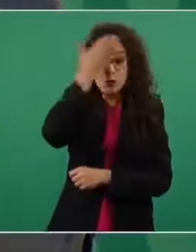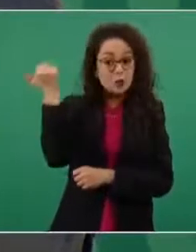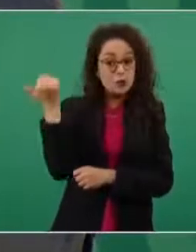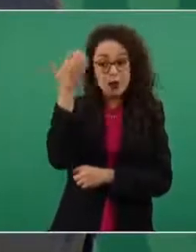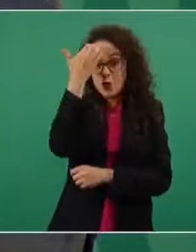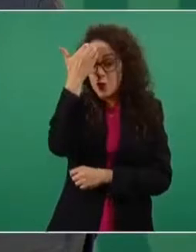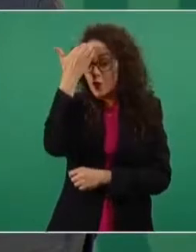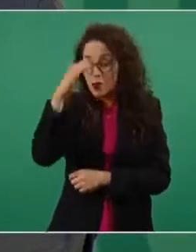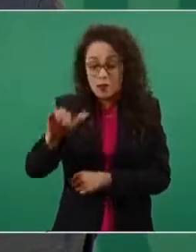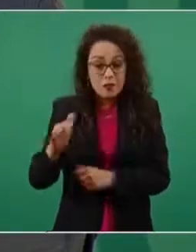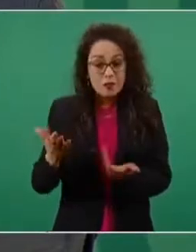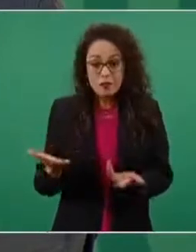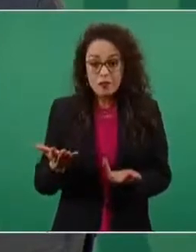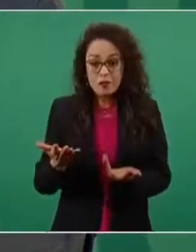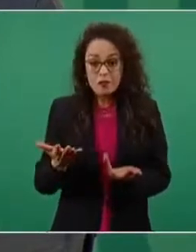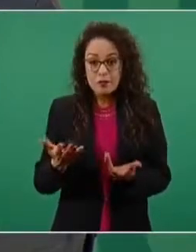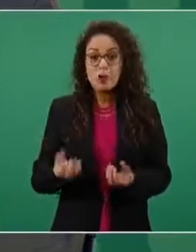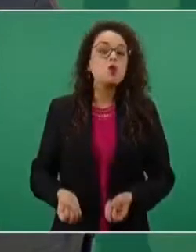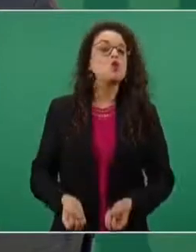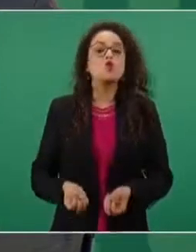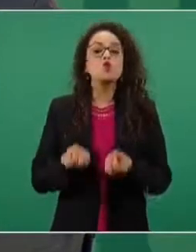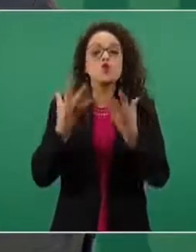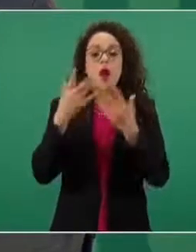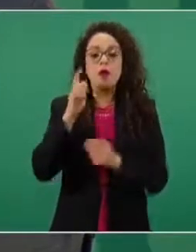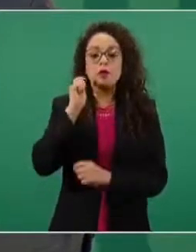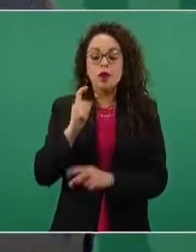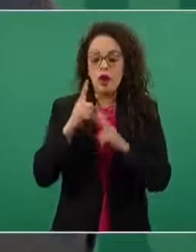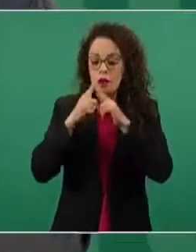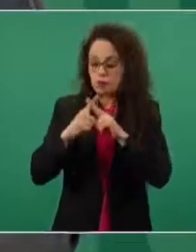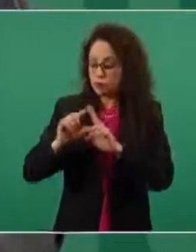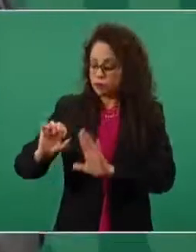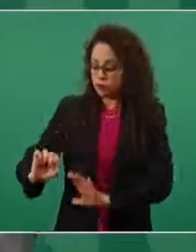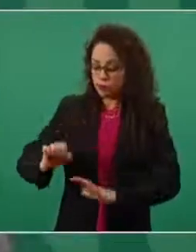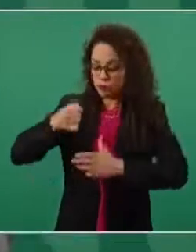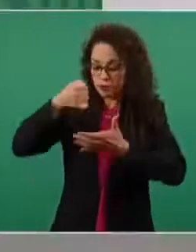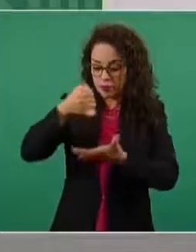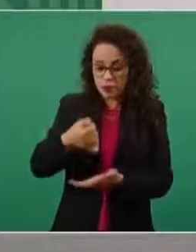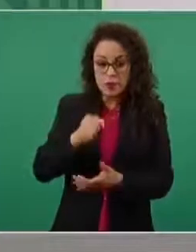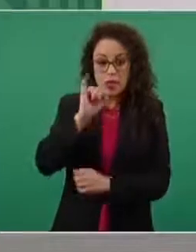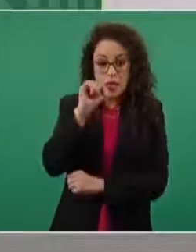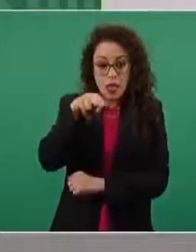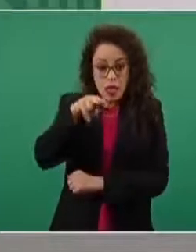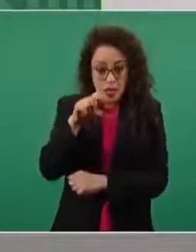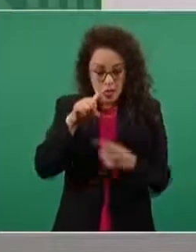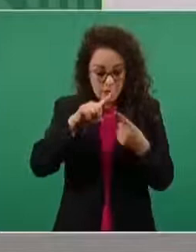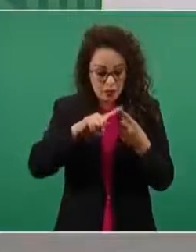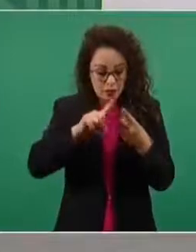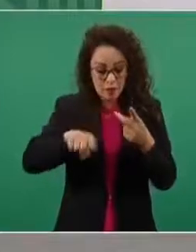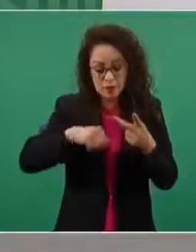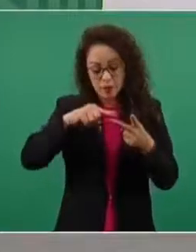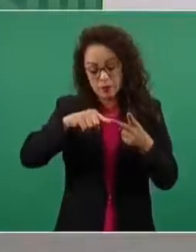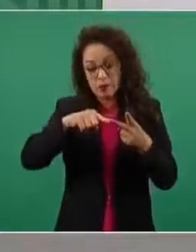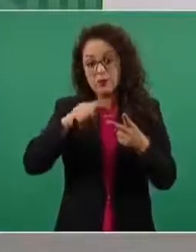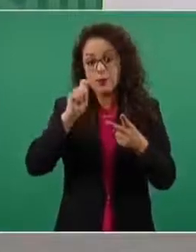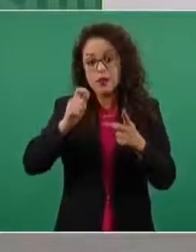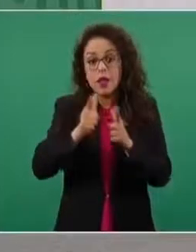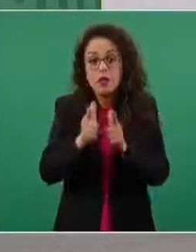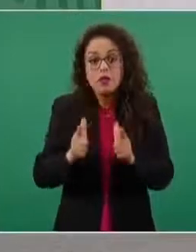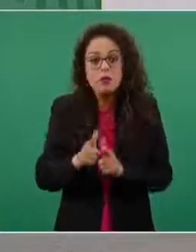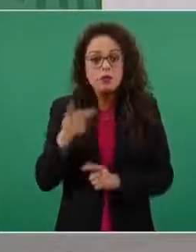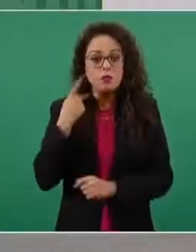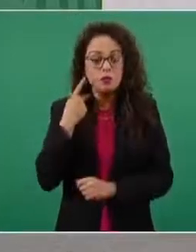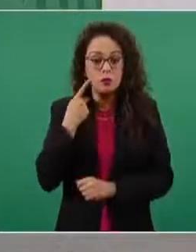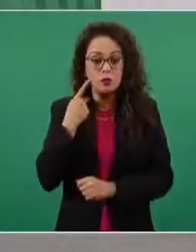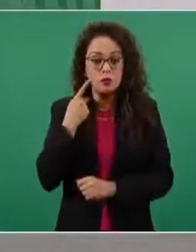de cuánto es el presupuesto del INE y de los partidos, porque la mitad es para los